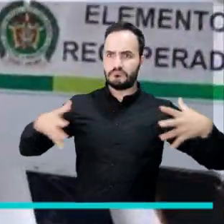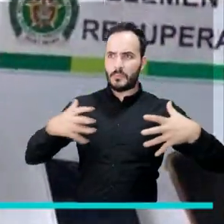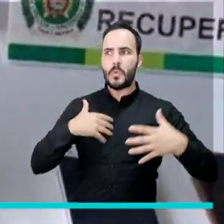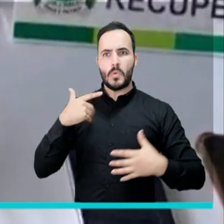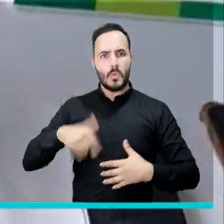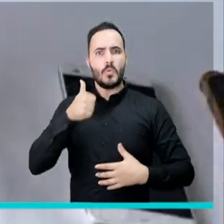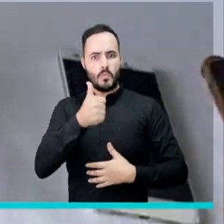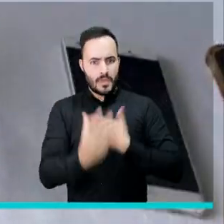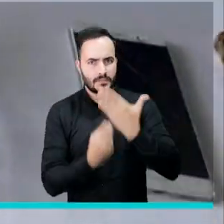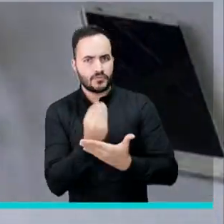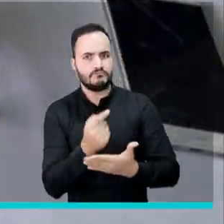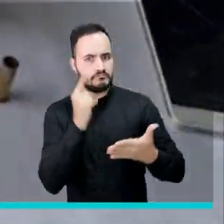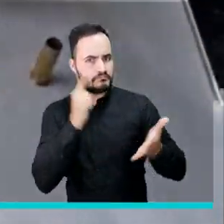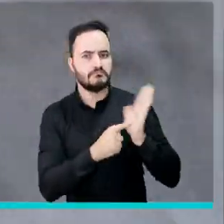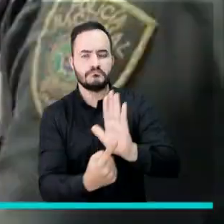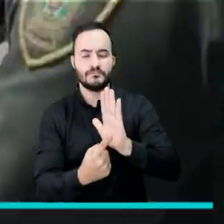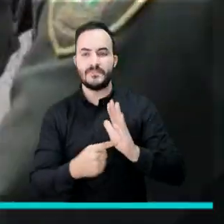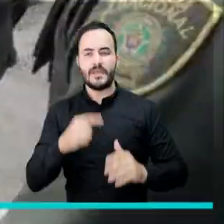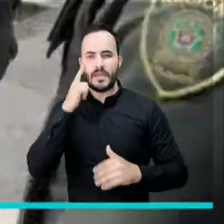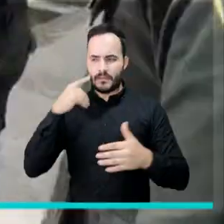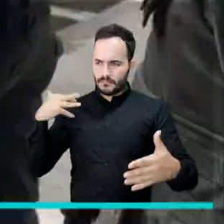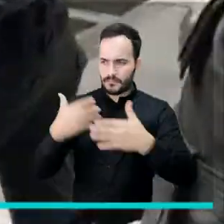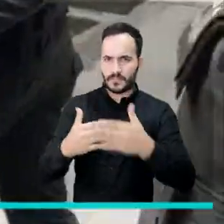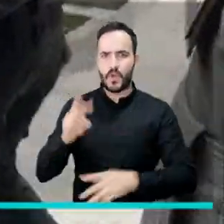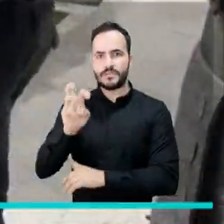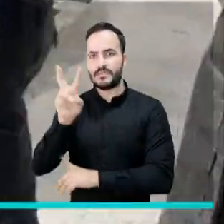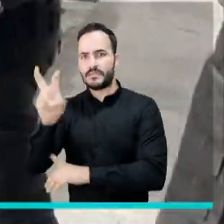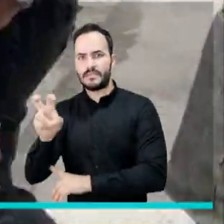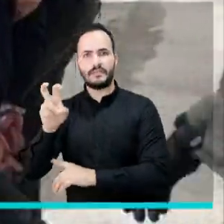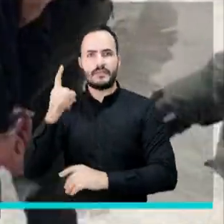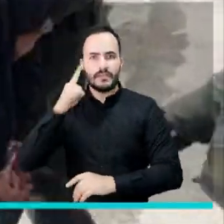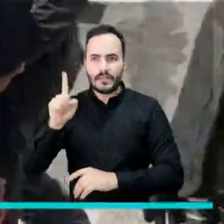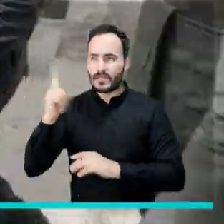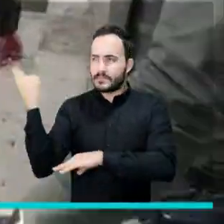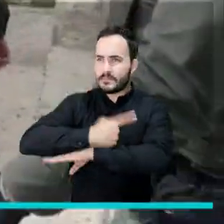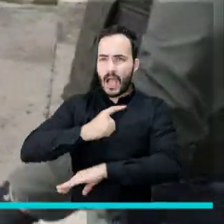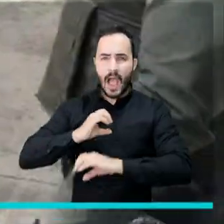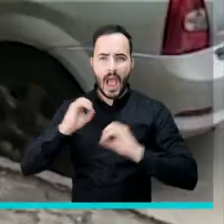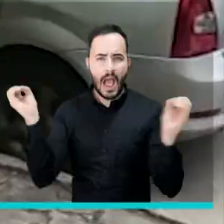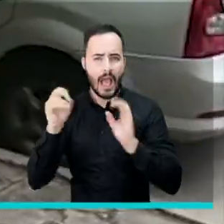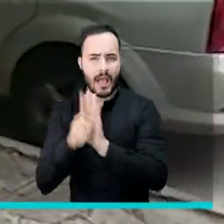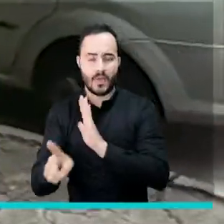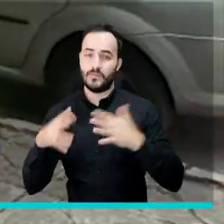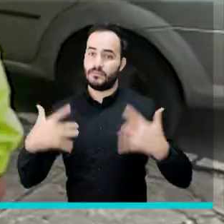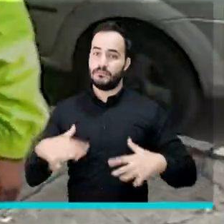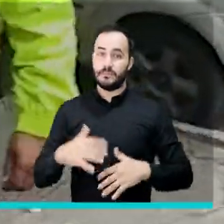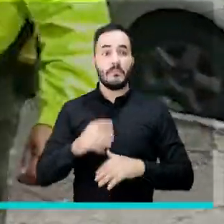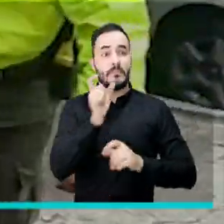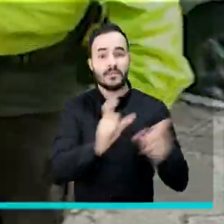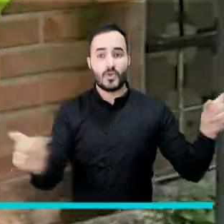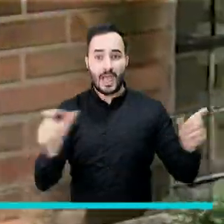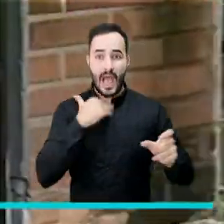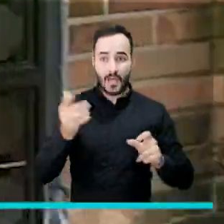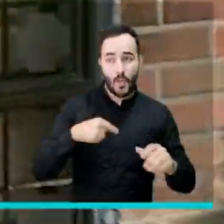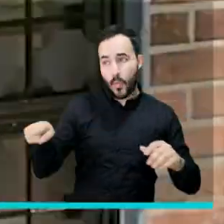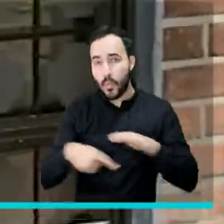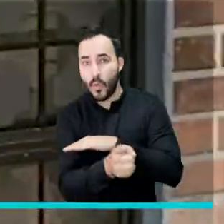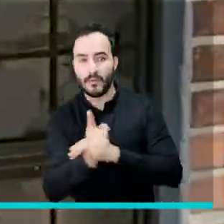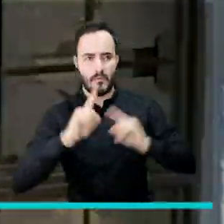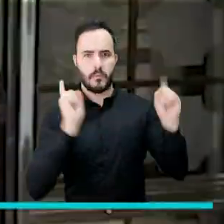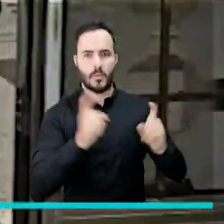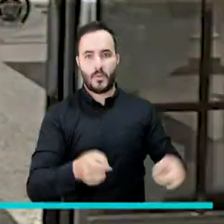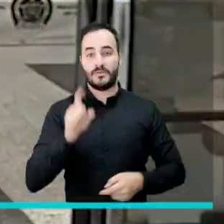entre las grandes capitales del país. En 2021 se han registrado 87 días no consecutivos ni homicidios y se han capturado